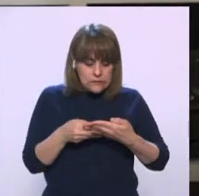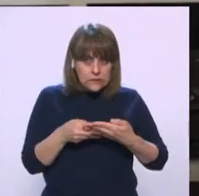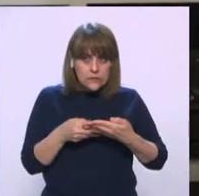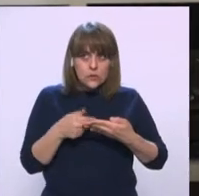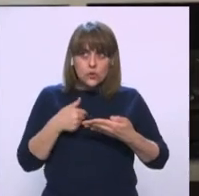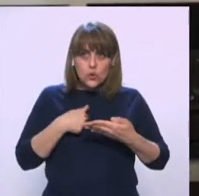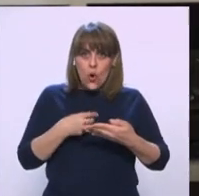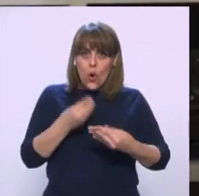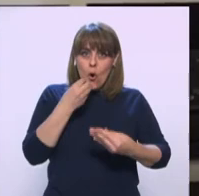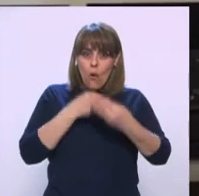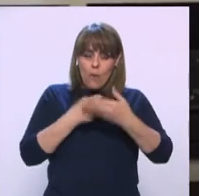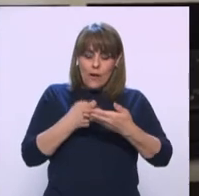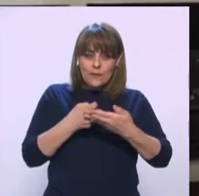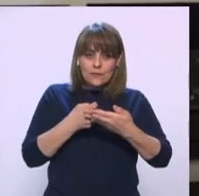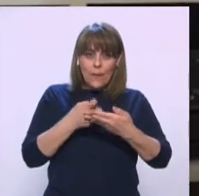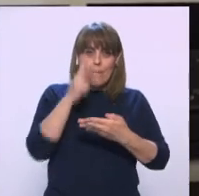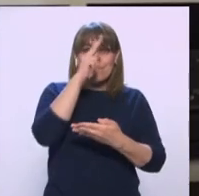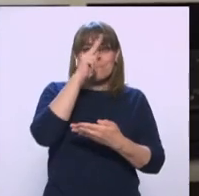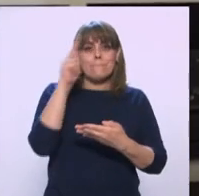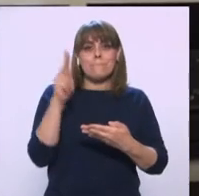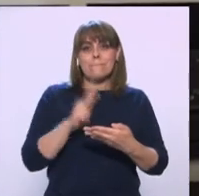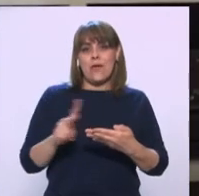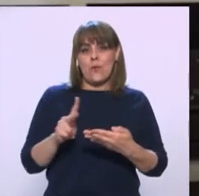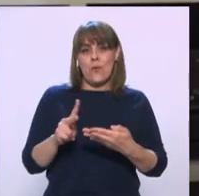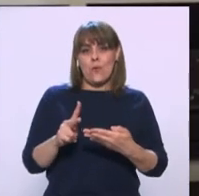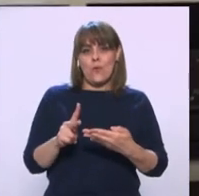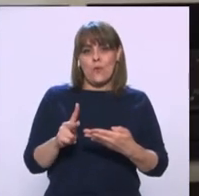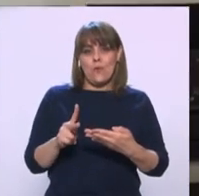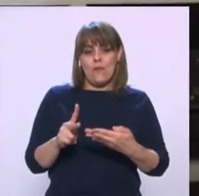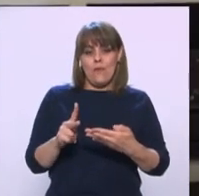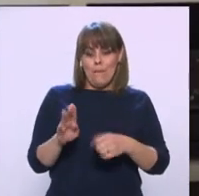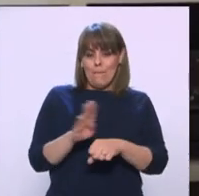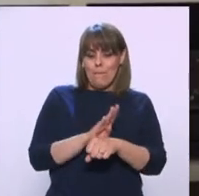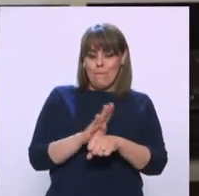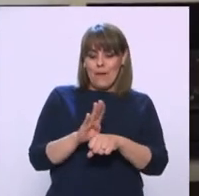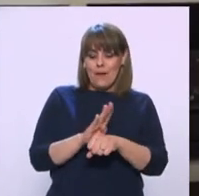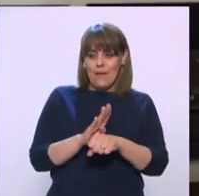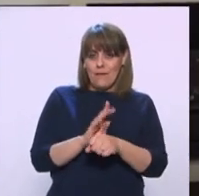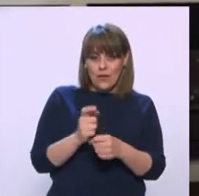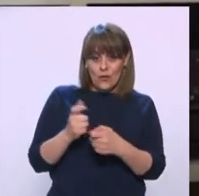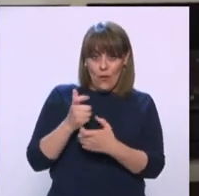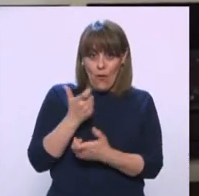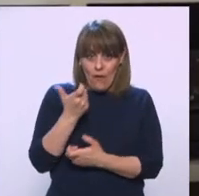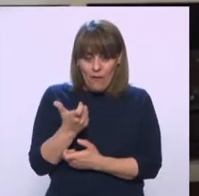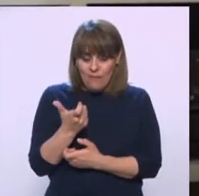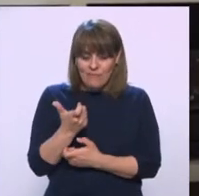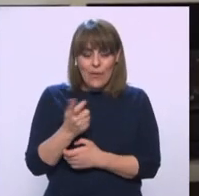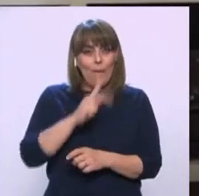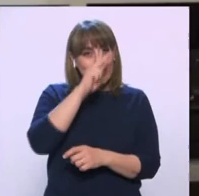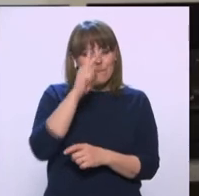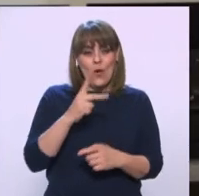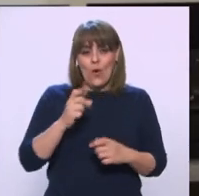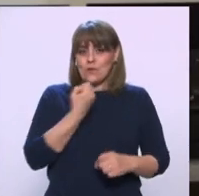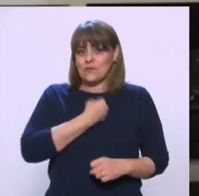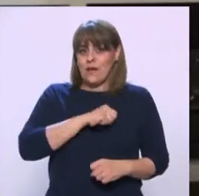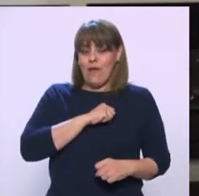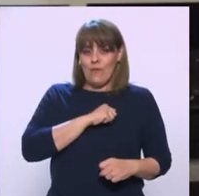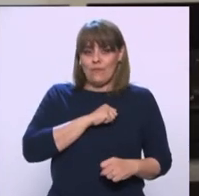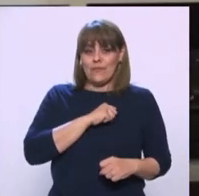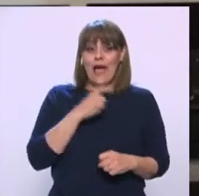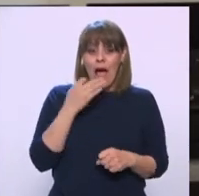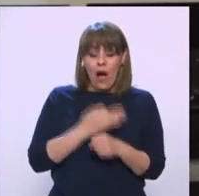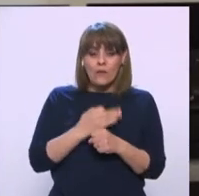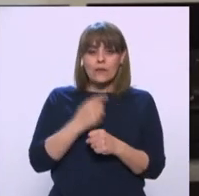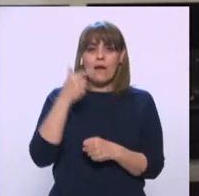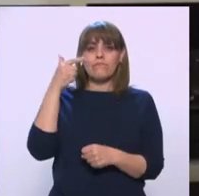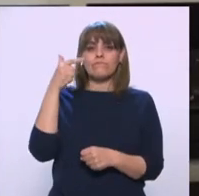permitir esto es mayor que el beneficio económico que generan. Entonces, ahorita ya se está entendiendo eso y, pues, no debemos